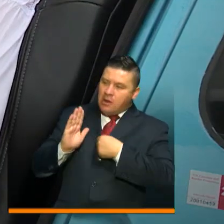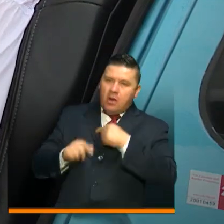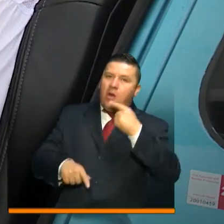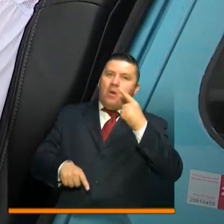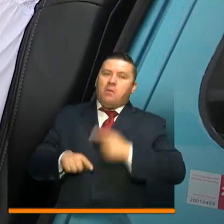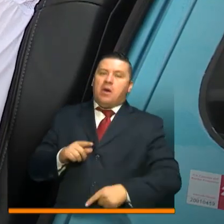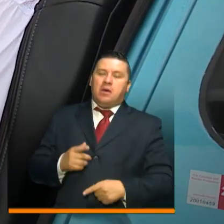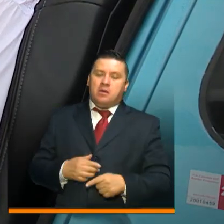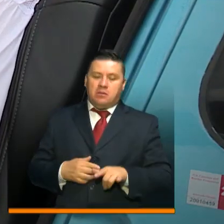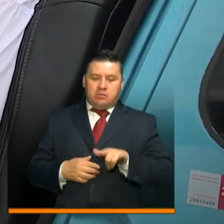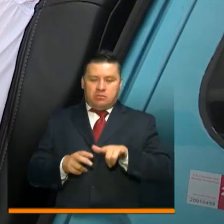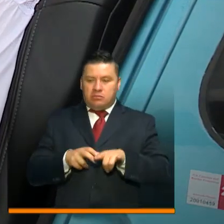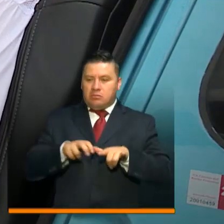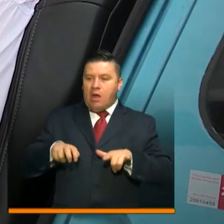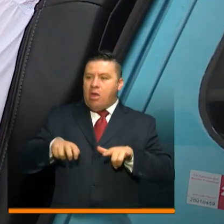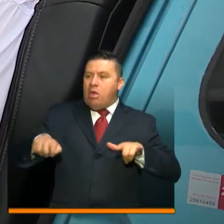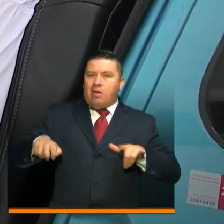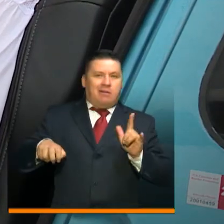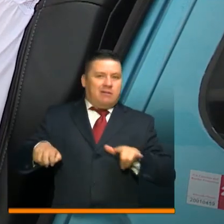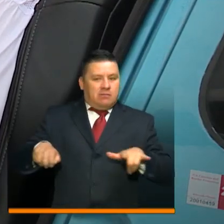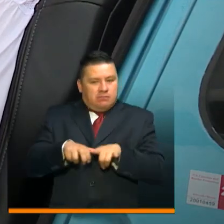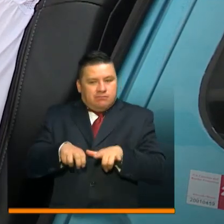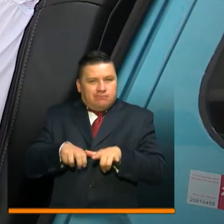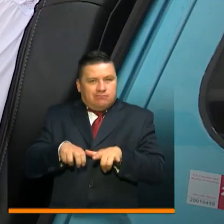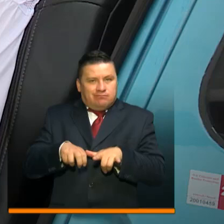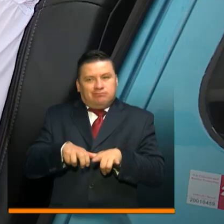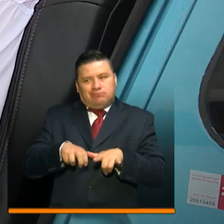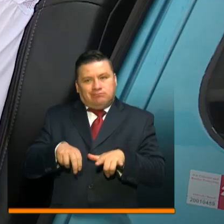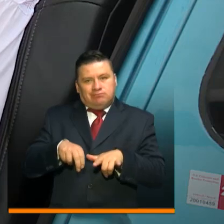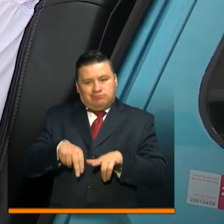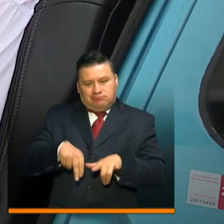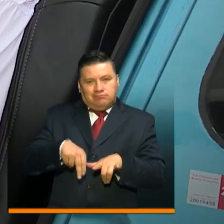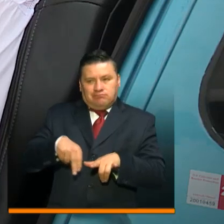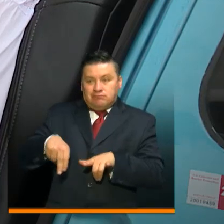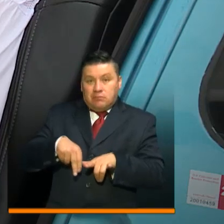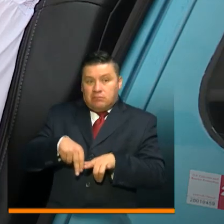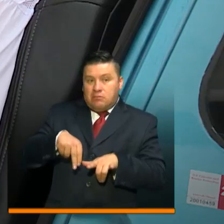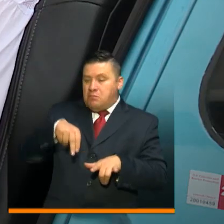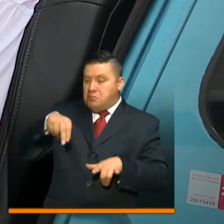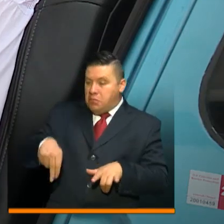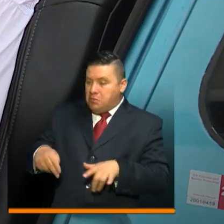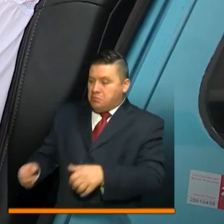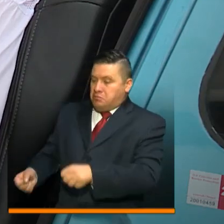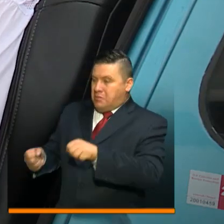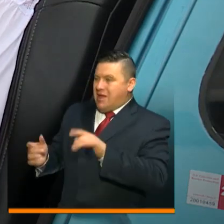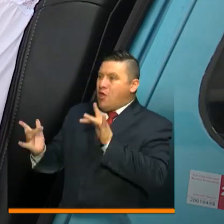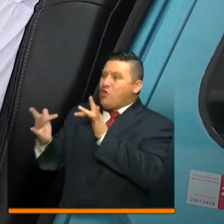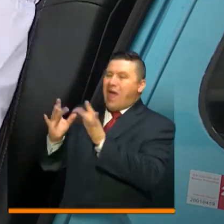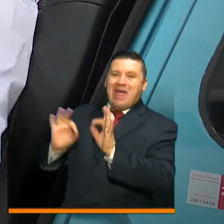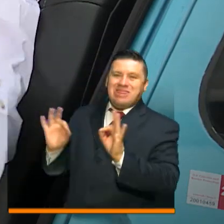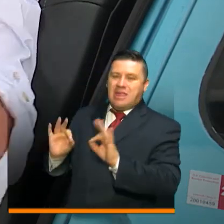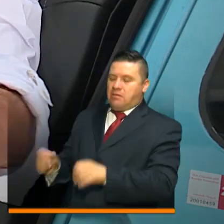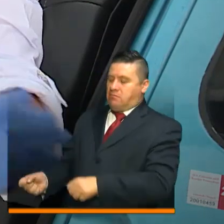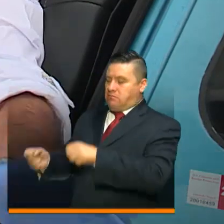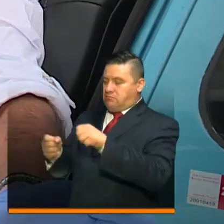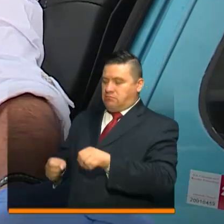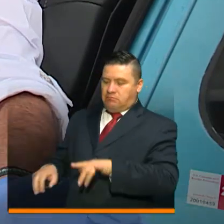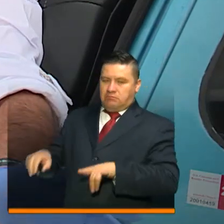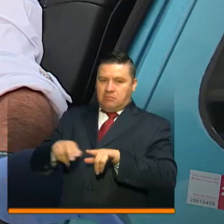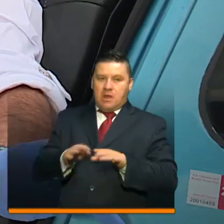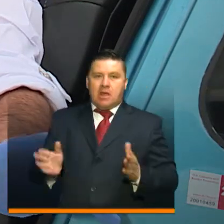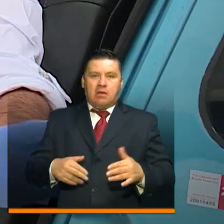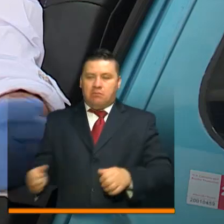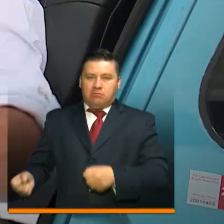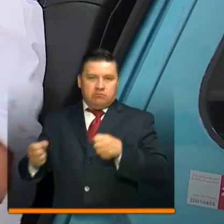no podemos distanciarnos de los aviones, únicamente nos bajamos del avión, no tenemos contacto con nadie, nos dejan las